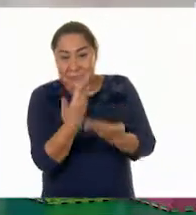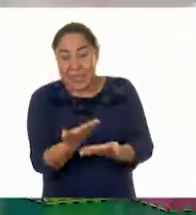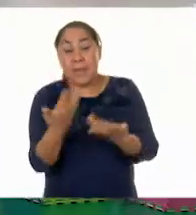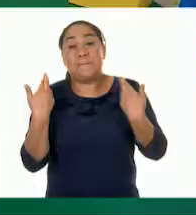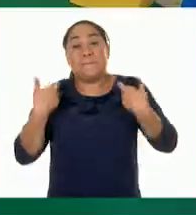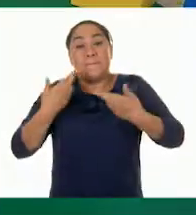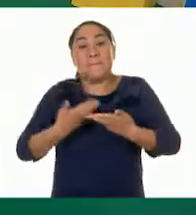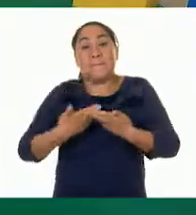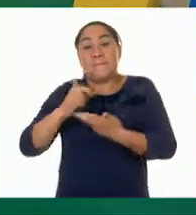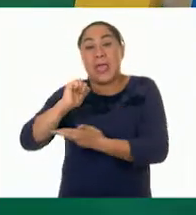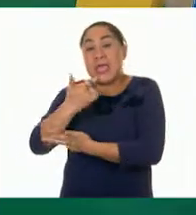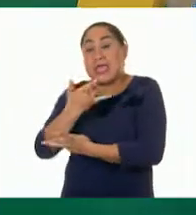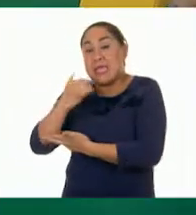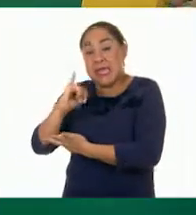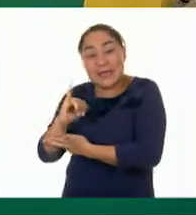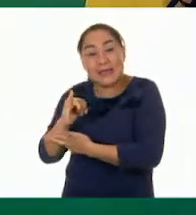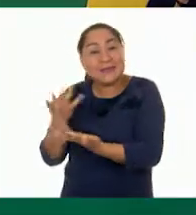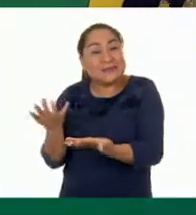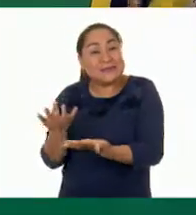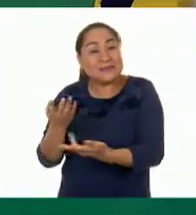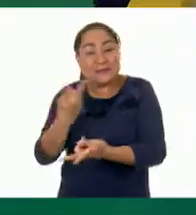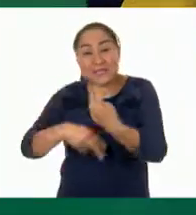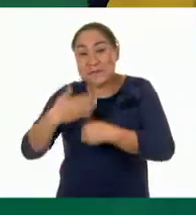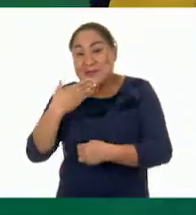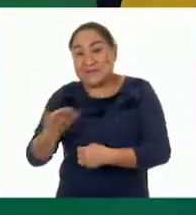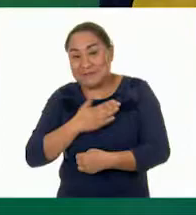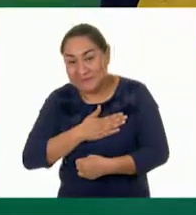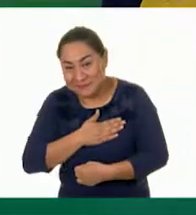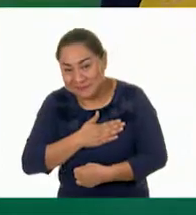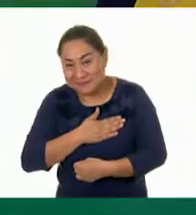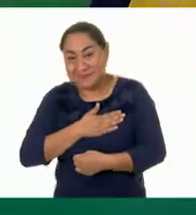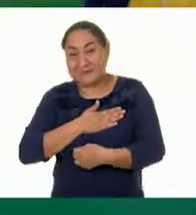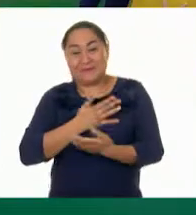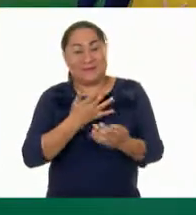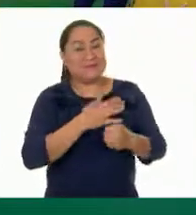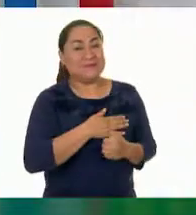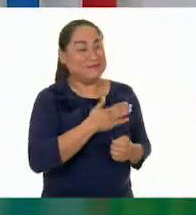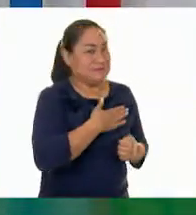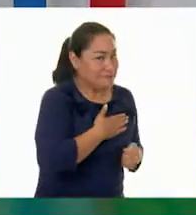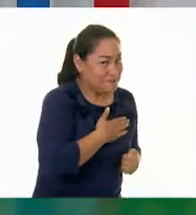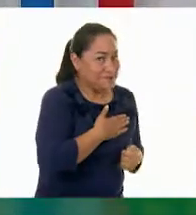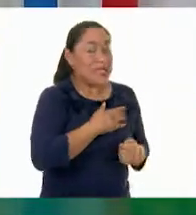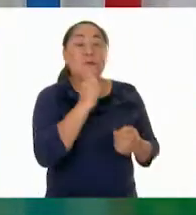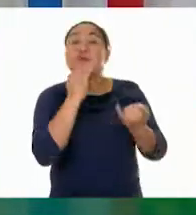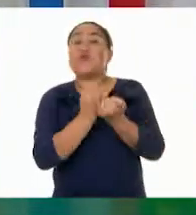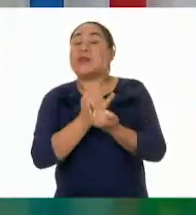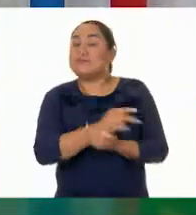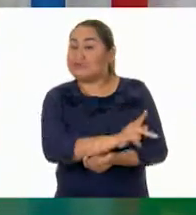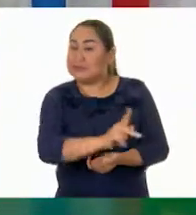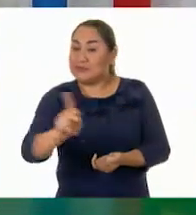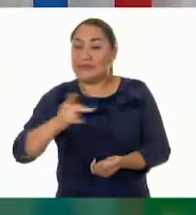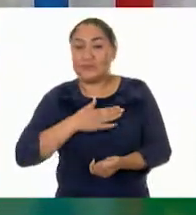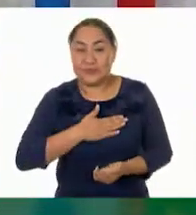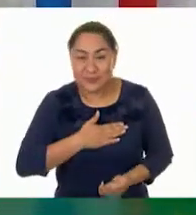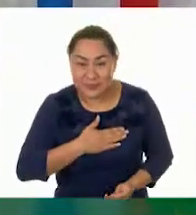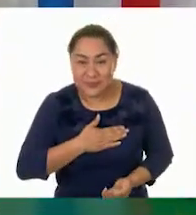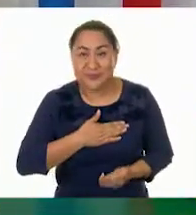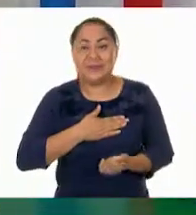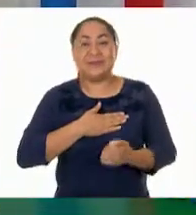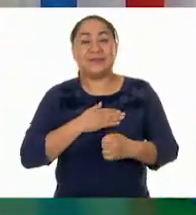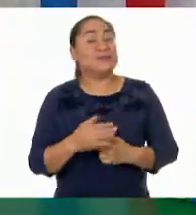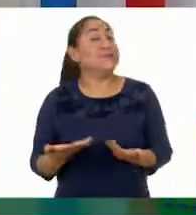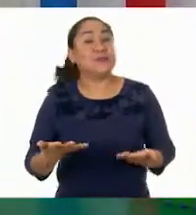aquí. Maestra, bienvenida. Te saludamos con el corazón. Te saludo con el corazón. Y también saludo a nuestras niñas y niños con el corazón.